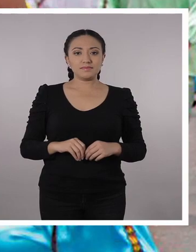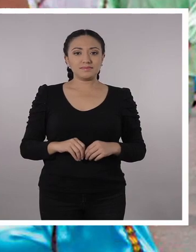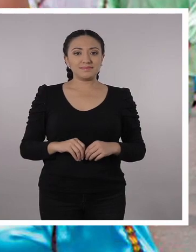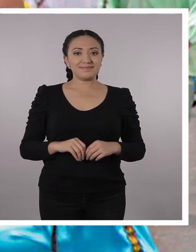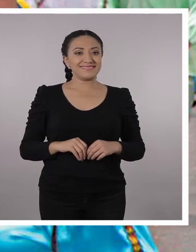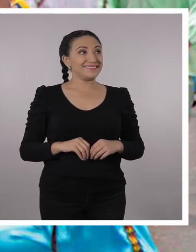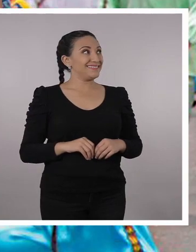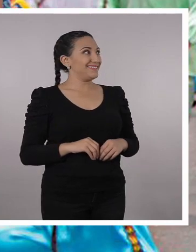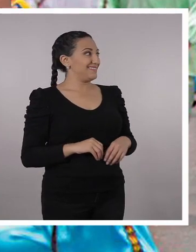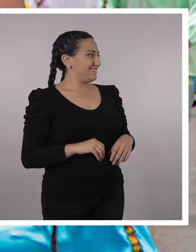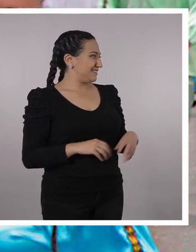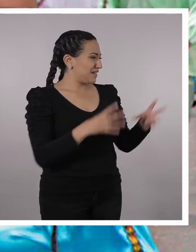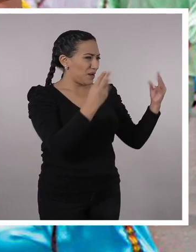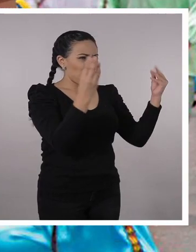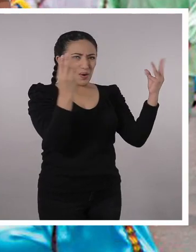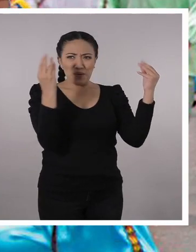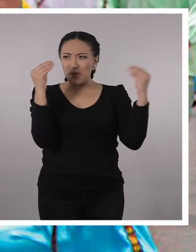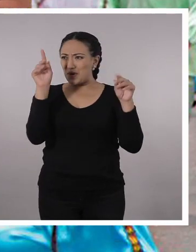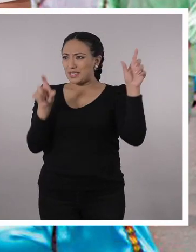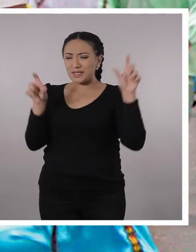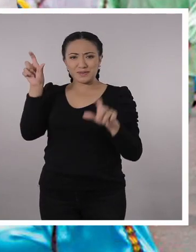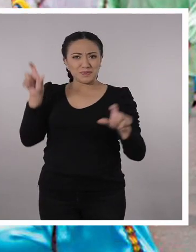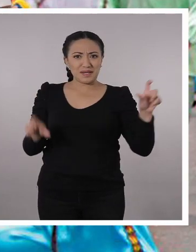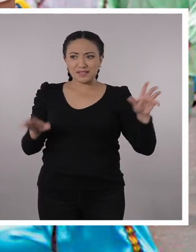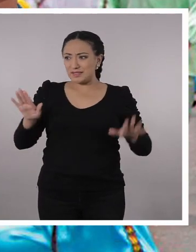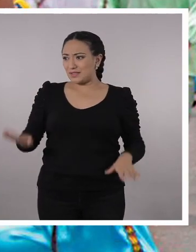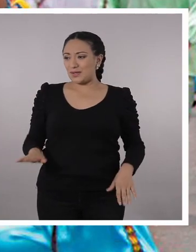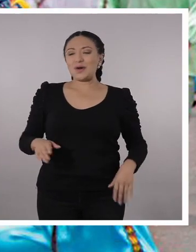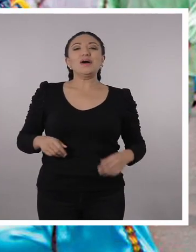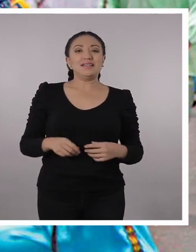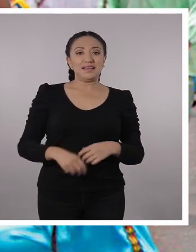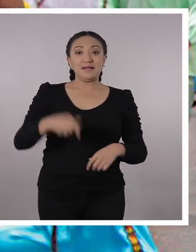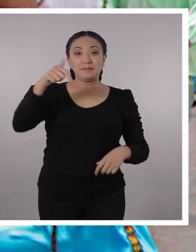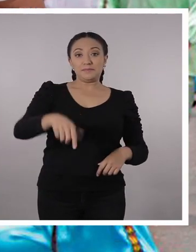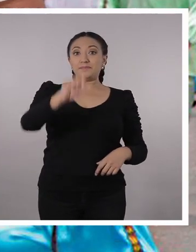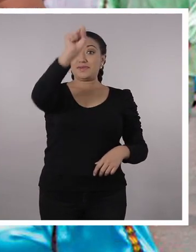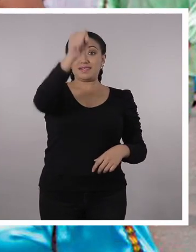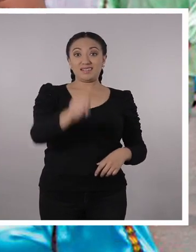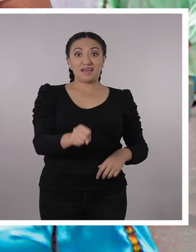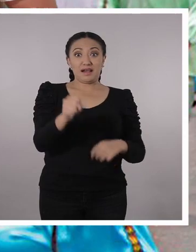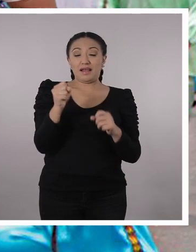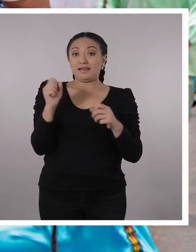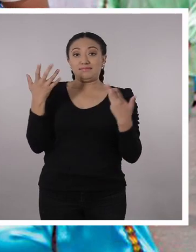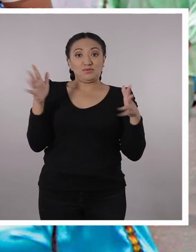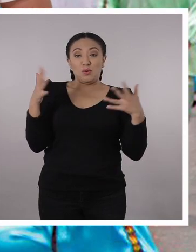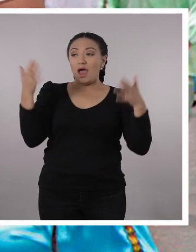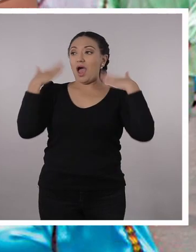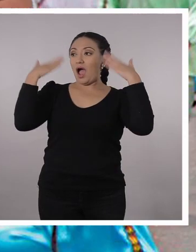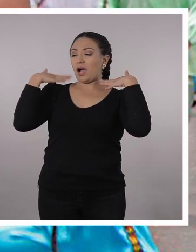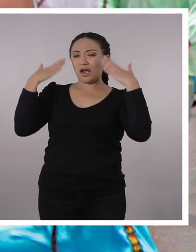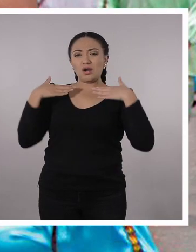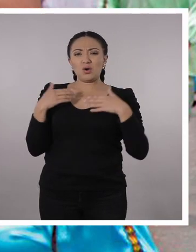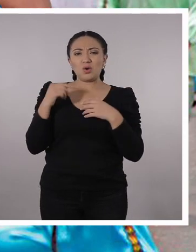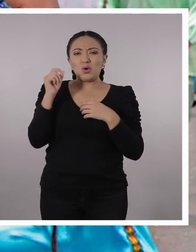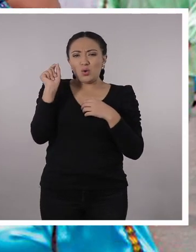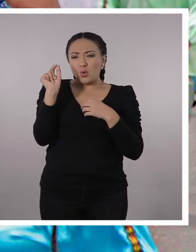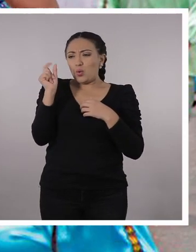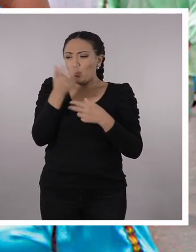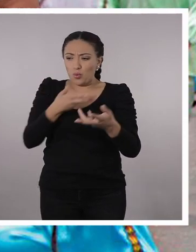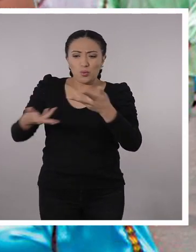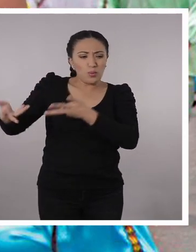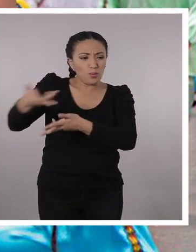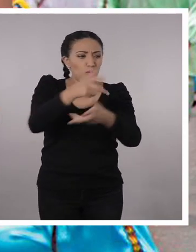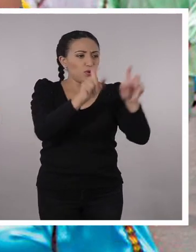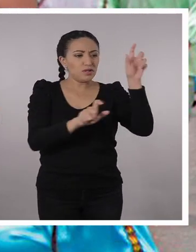Tanta gente, profe. Creo que ya estamos en la sierra, Nelly. Sí, porque el calor ya no está. Aunque se siente el calor de la gente.